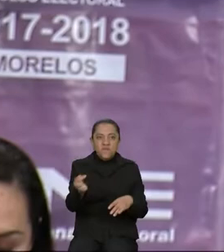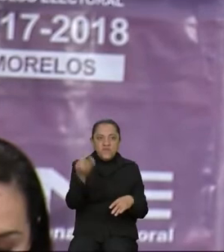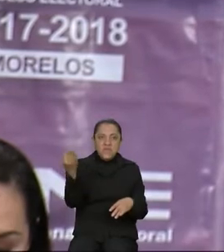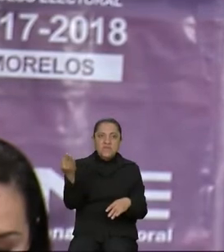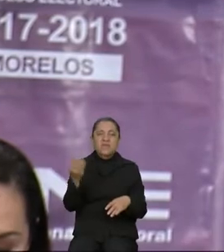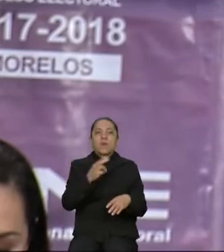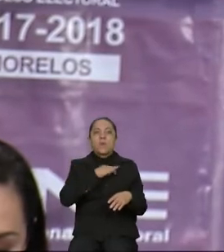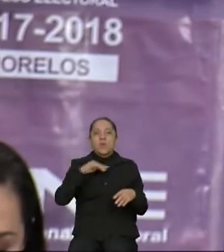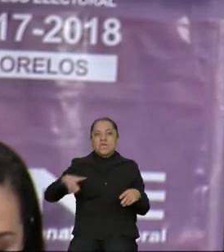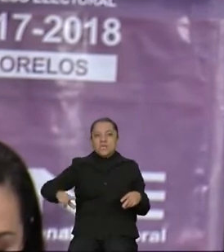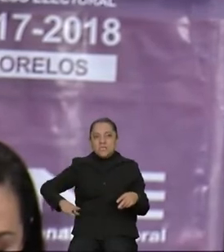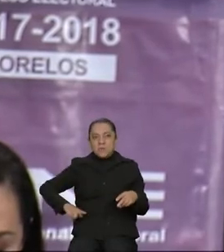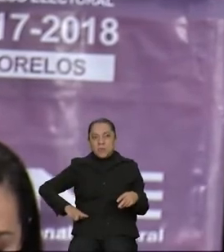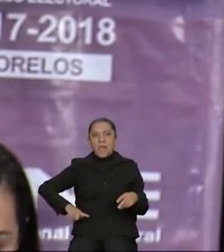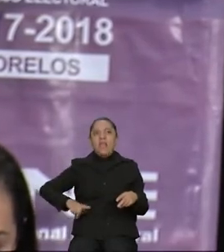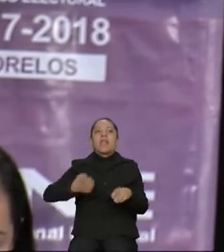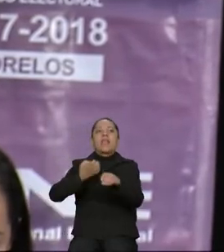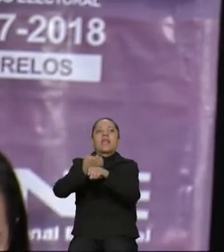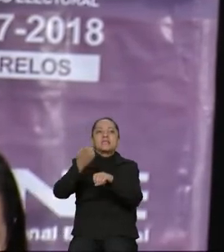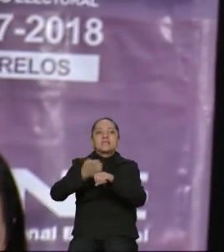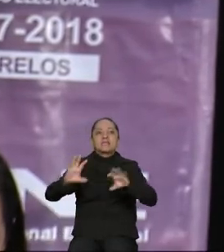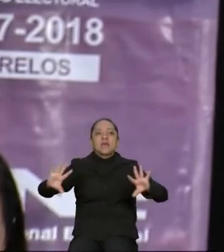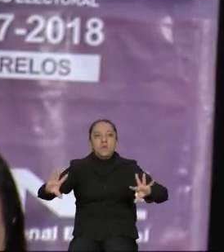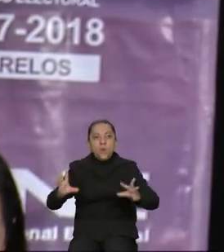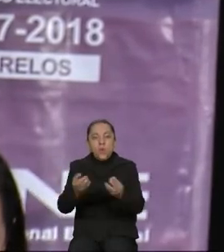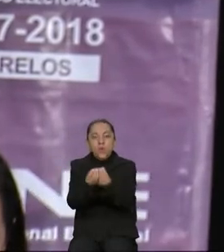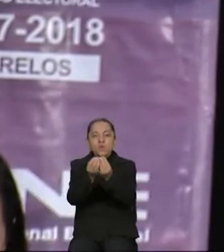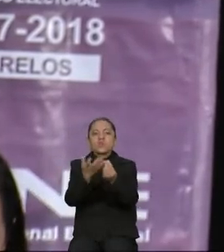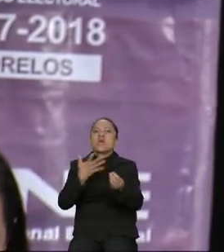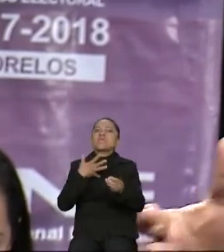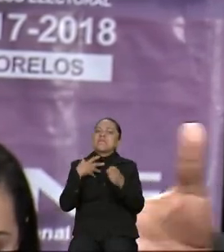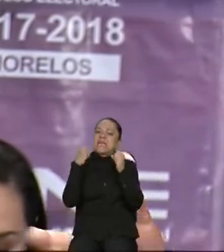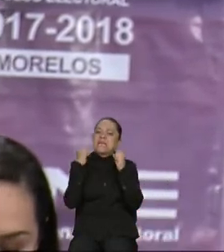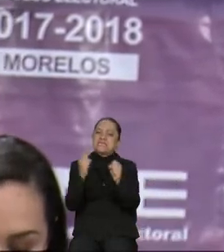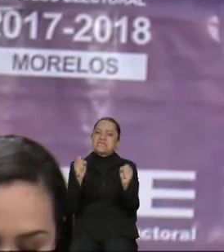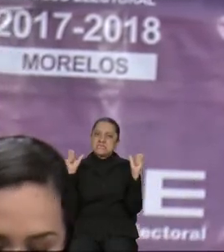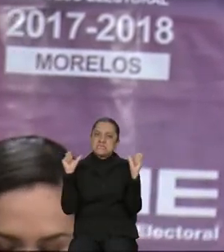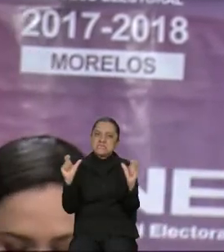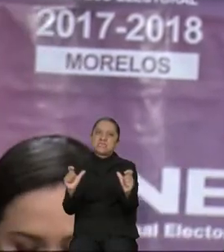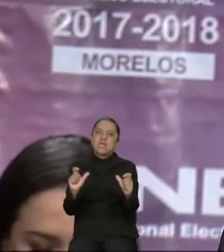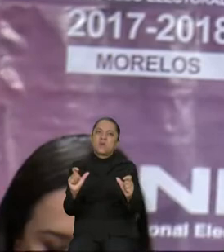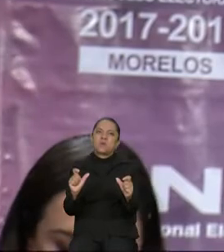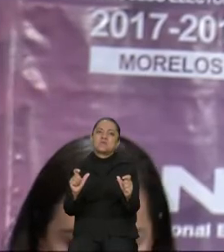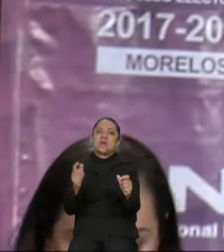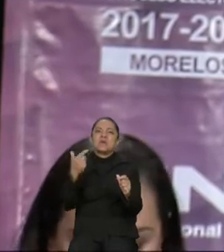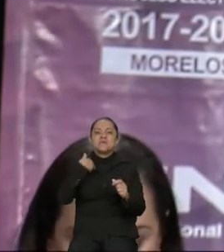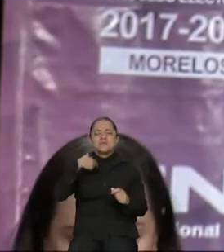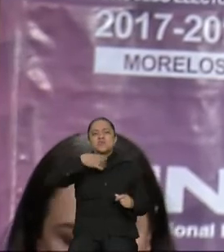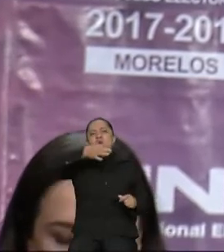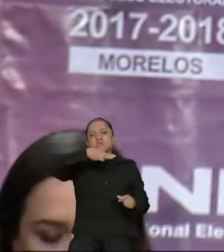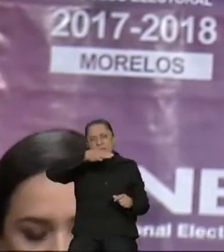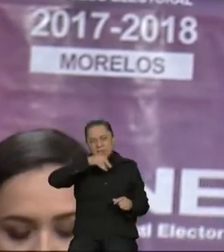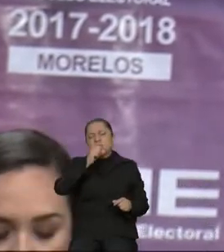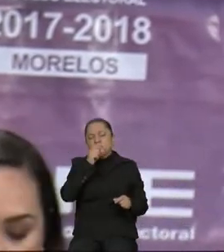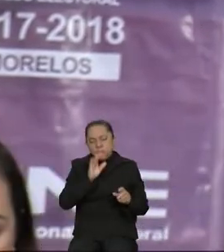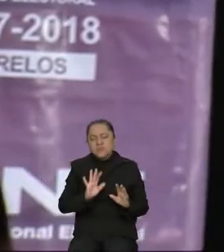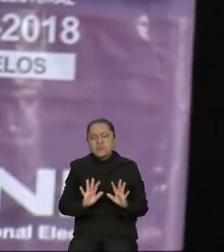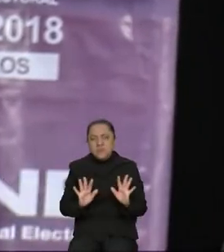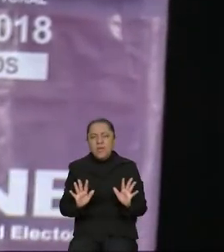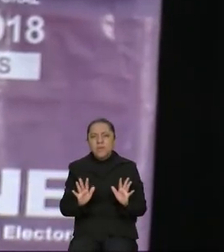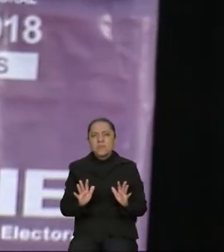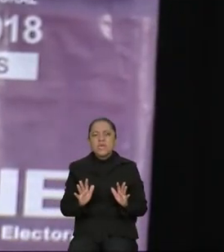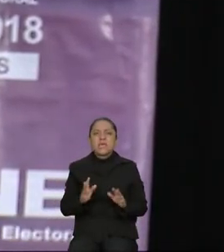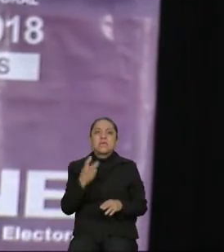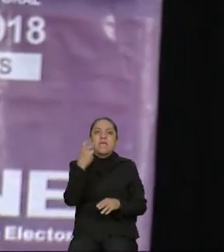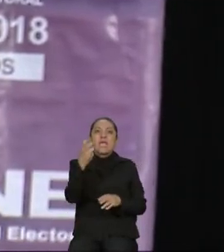estado en conjunto para lograr tener esa seguridad. Yo celebro, yo también celebro con ese programa